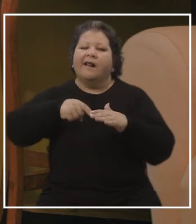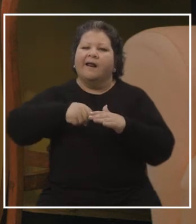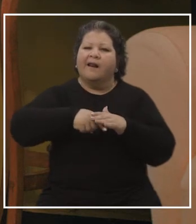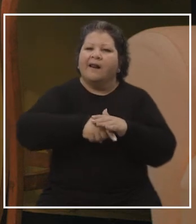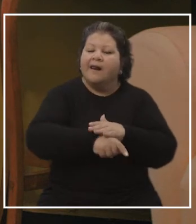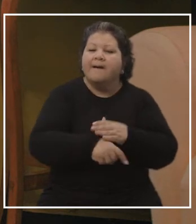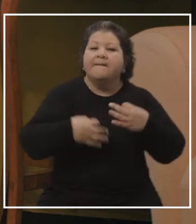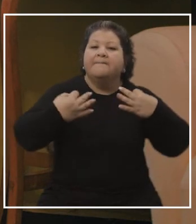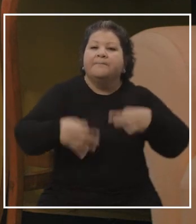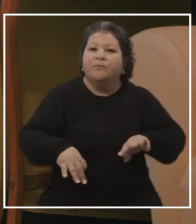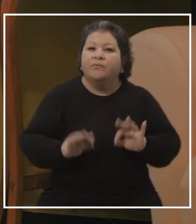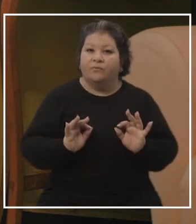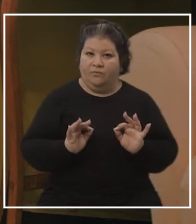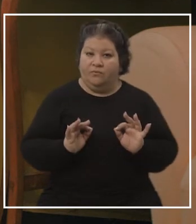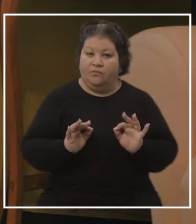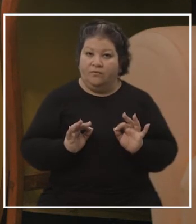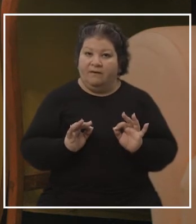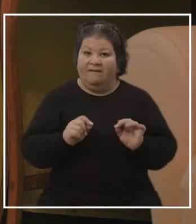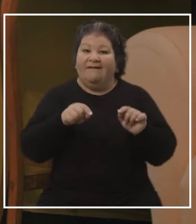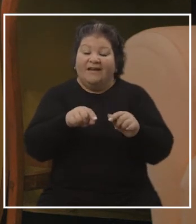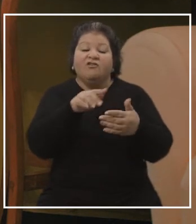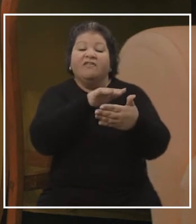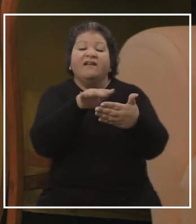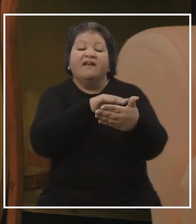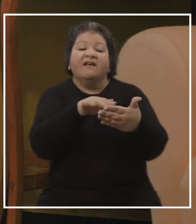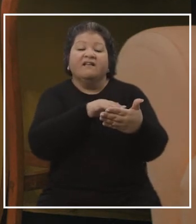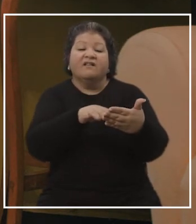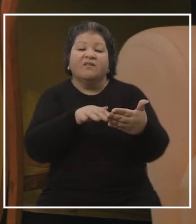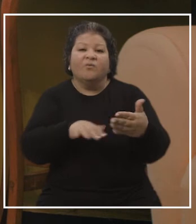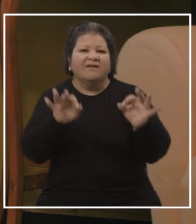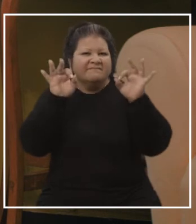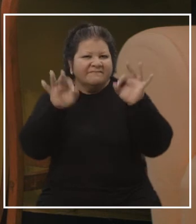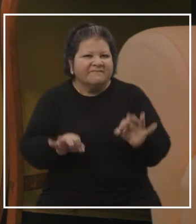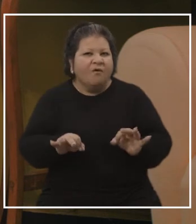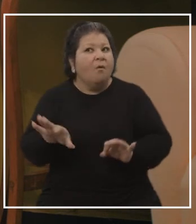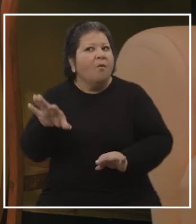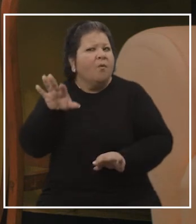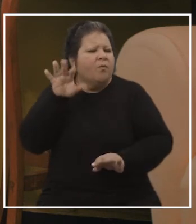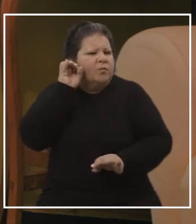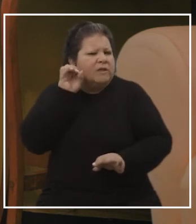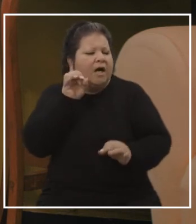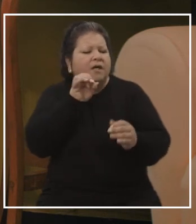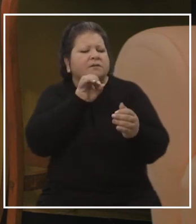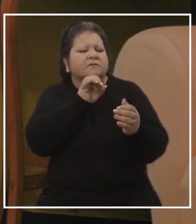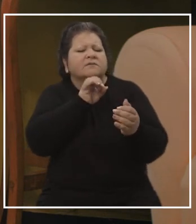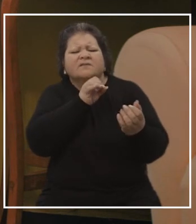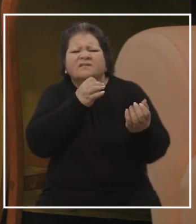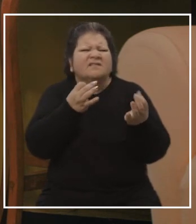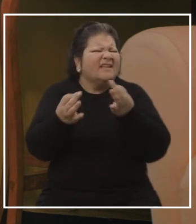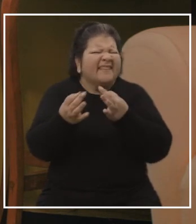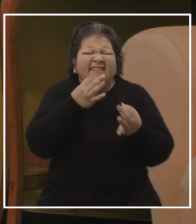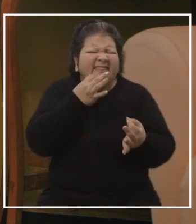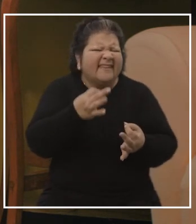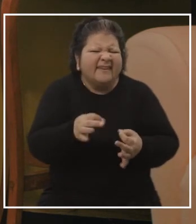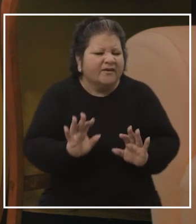digamos, en este caso que estamos hablando de lectura. O escuchar entre líneas, porque